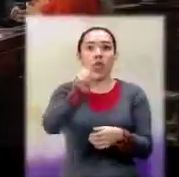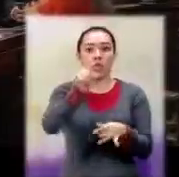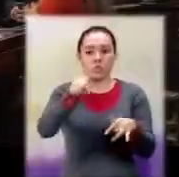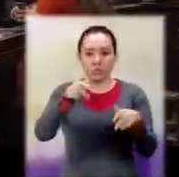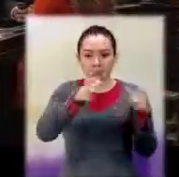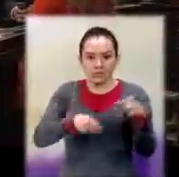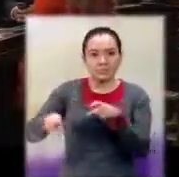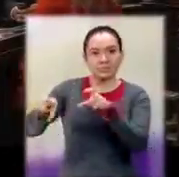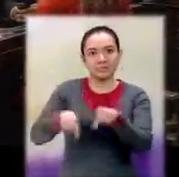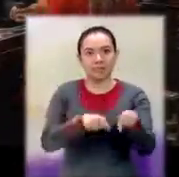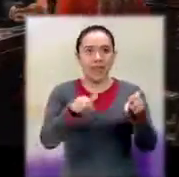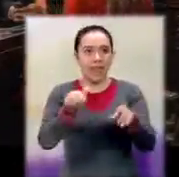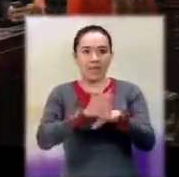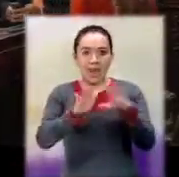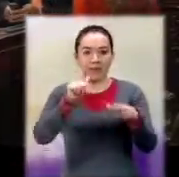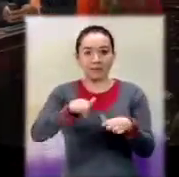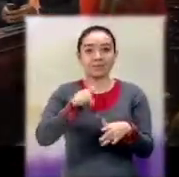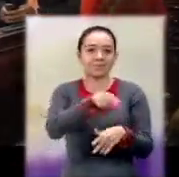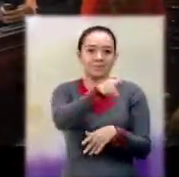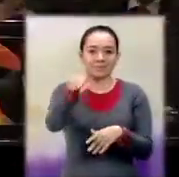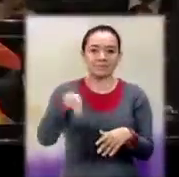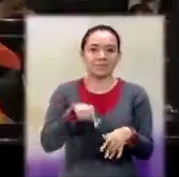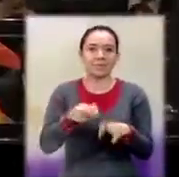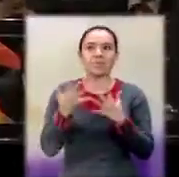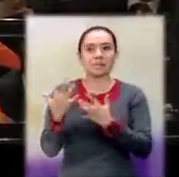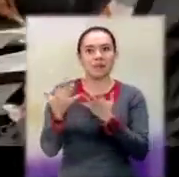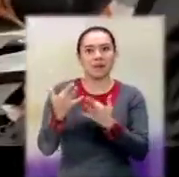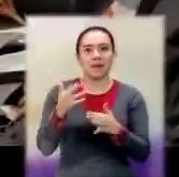Y de la época de la aprobación del regalo legislativo.